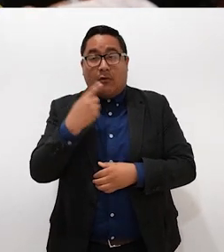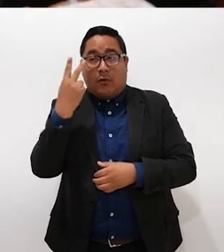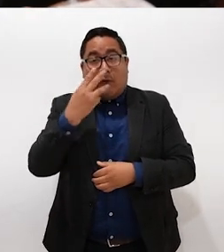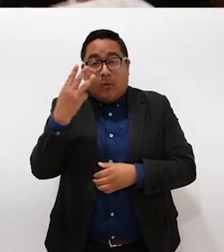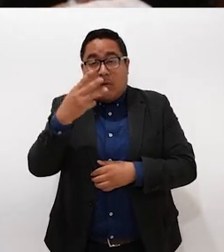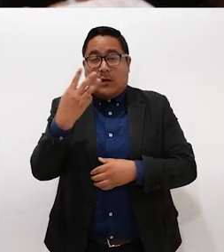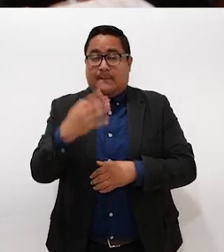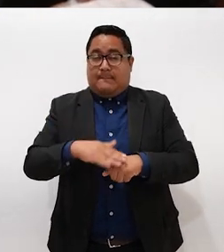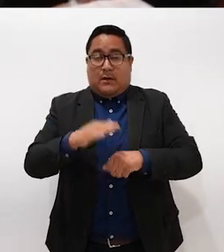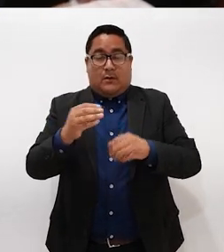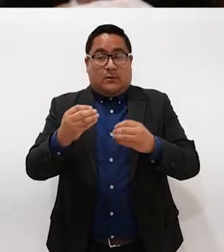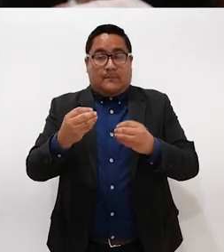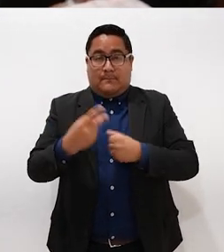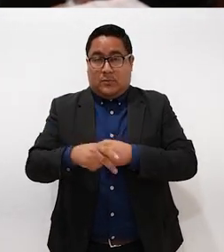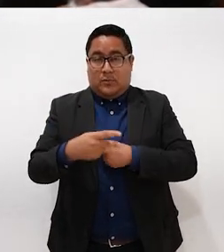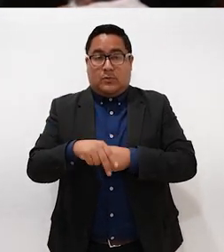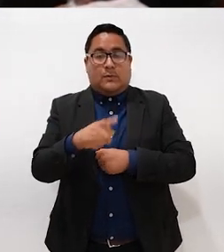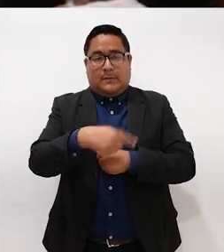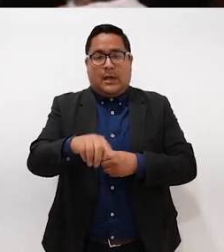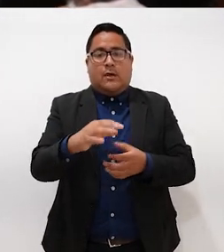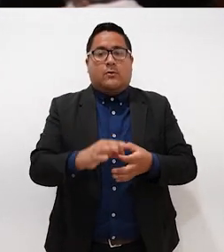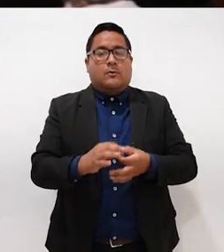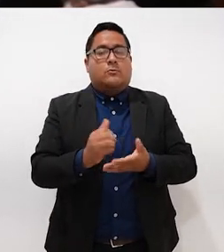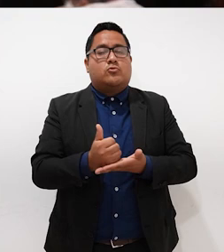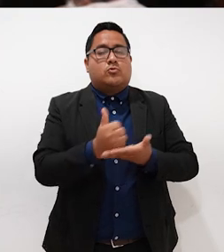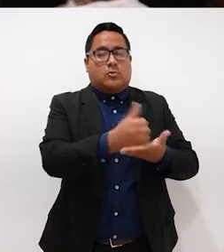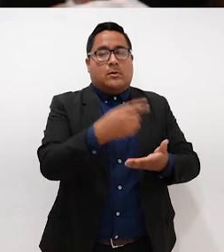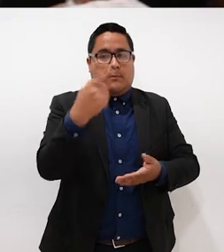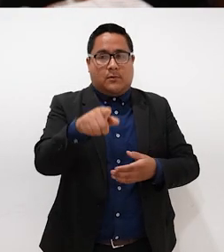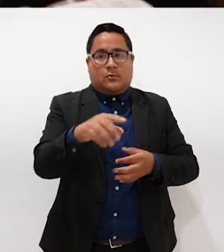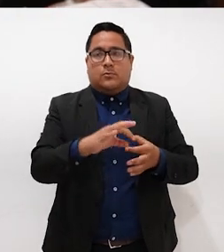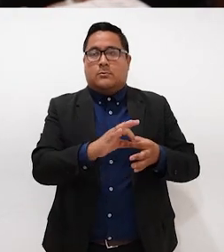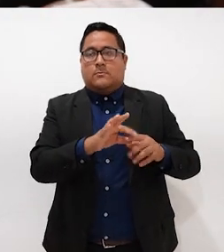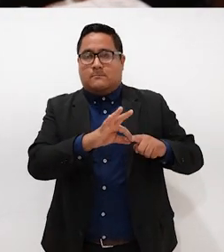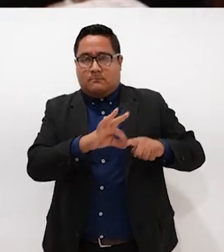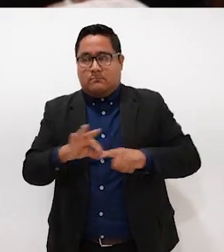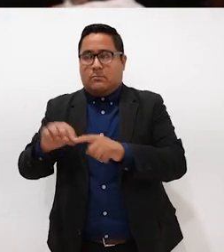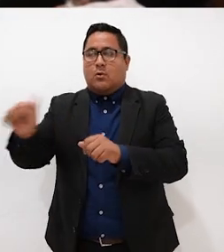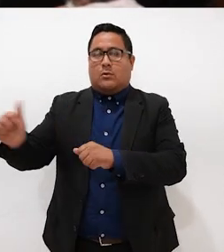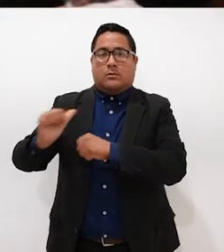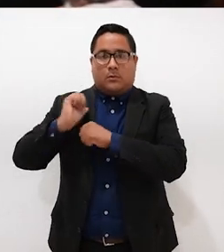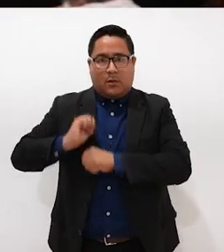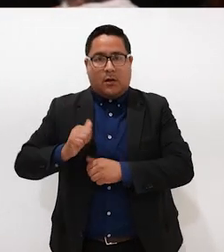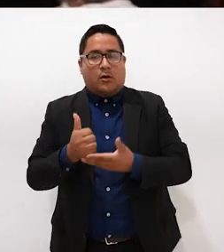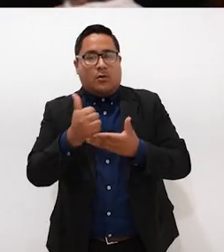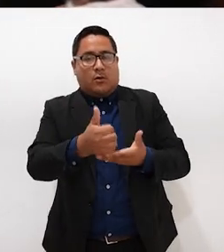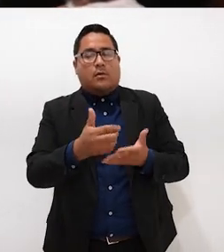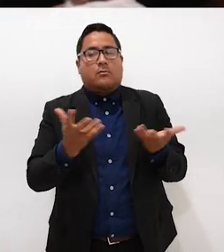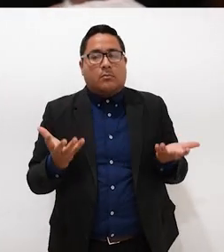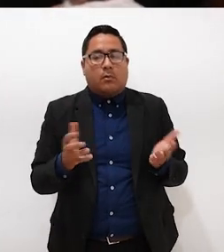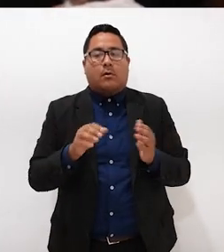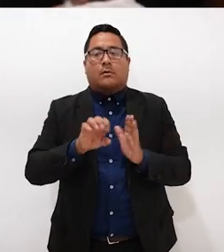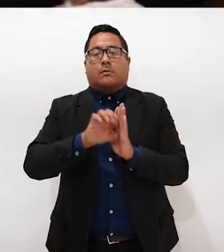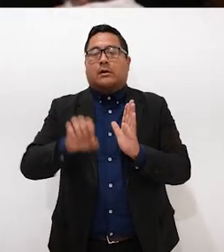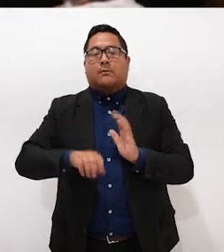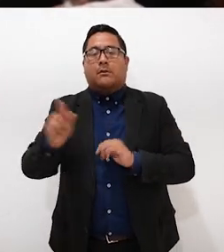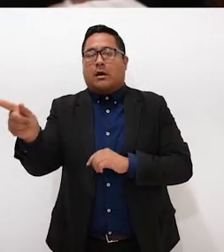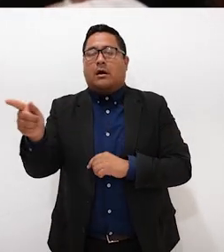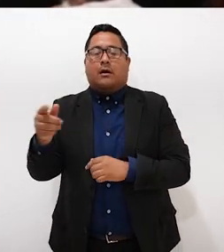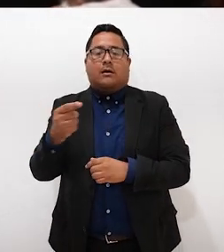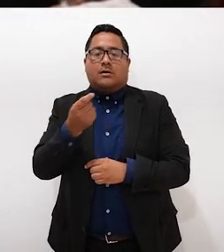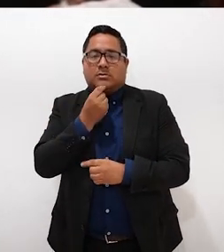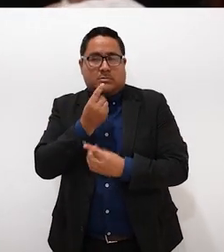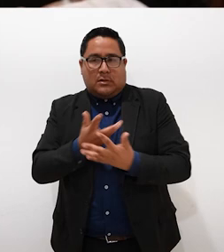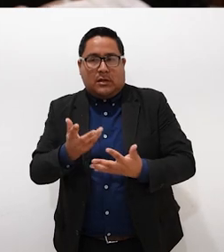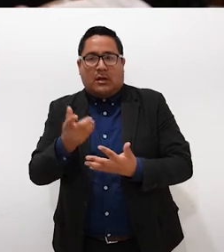fundamentales. Y ellos son el vínculo también para ir con las otras autoridades y ayudarte en caso de que pues no te quieran entregar a tu niña,